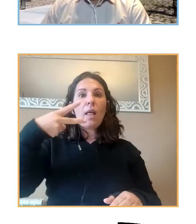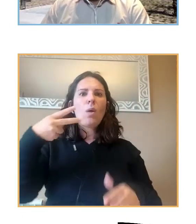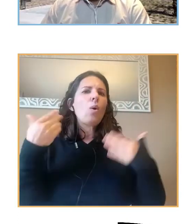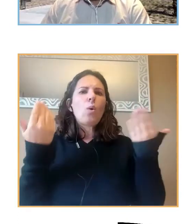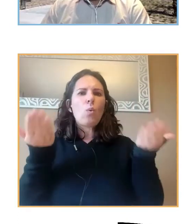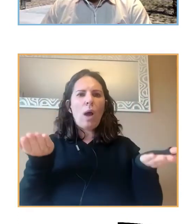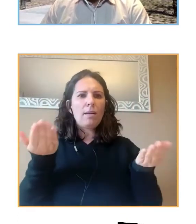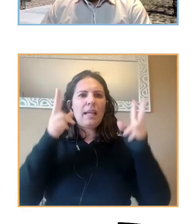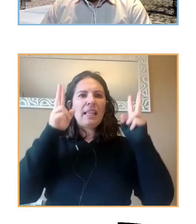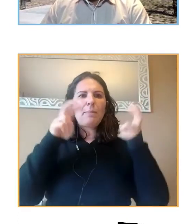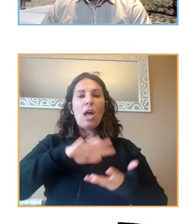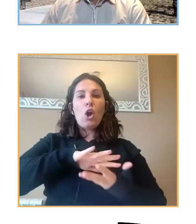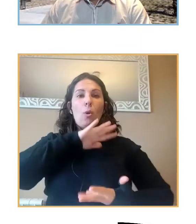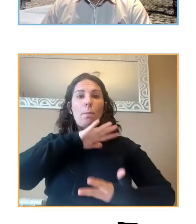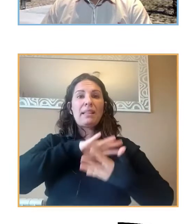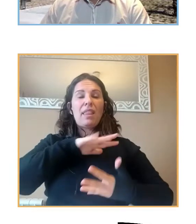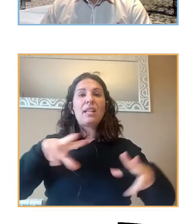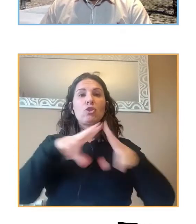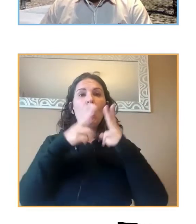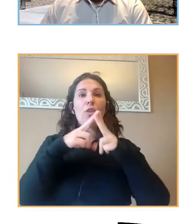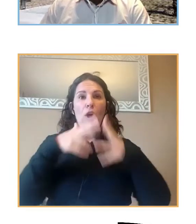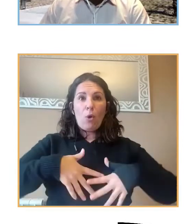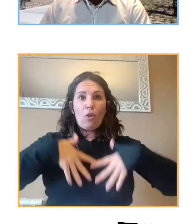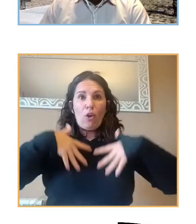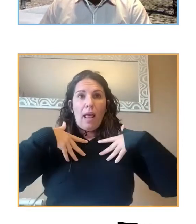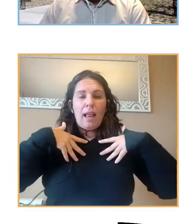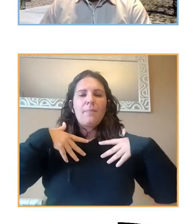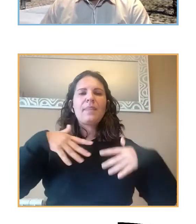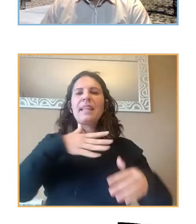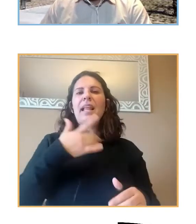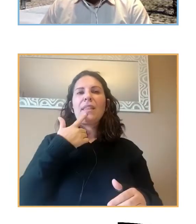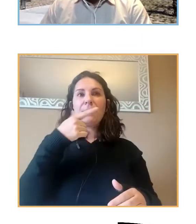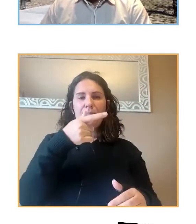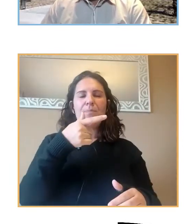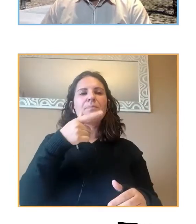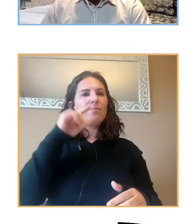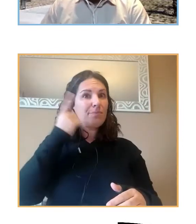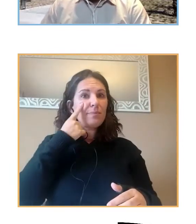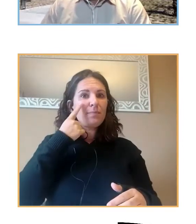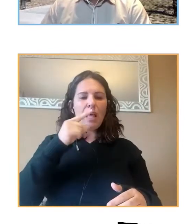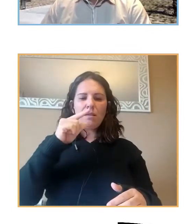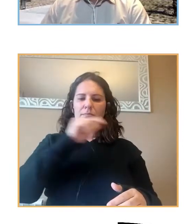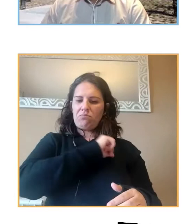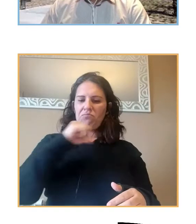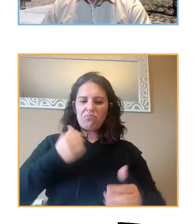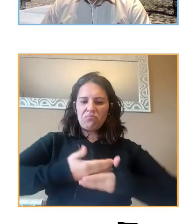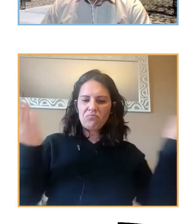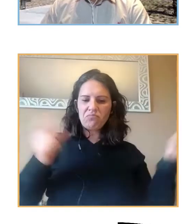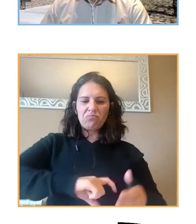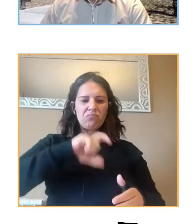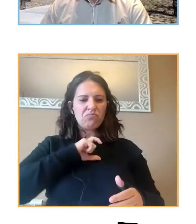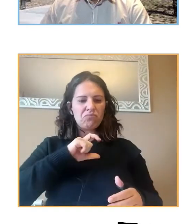competencias socioemocionales que el creer en uno mismo autoconfianza perseverancia autoconocimiento